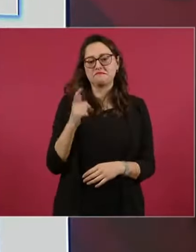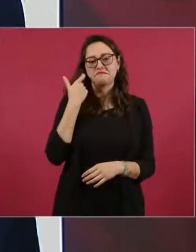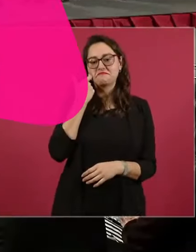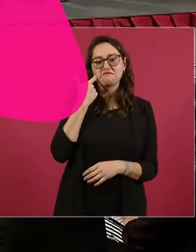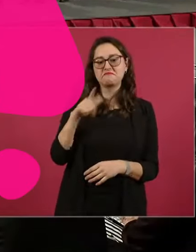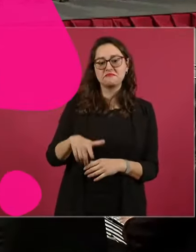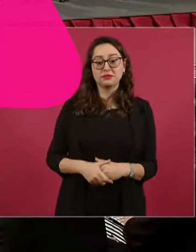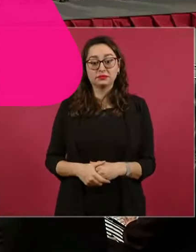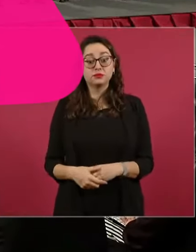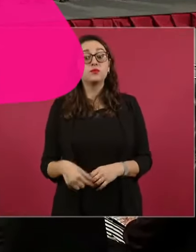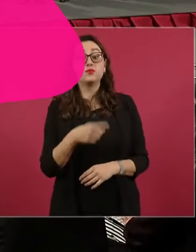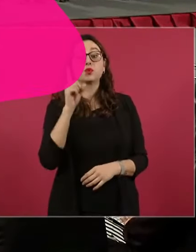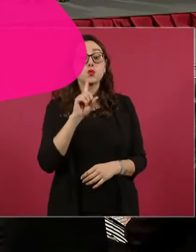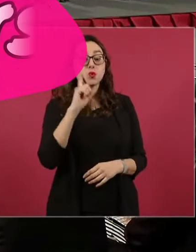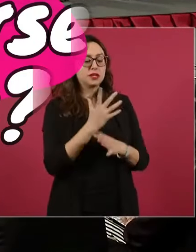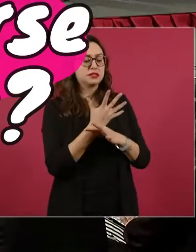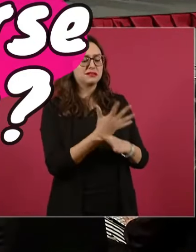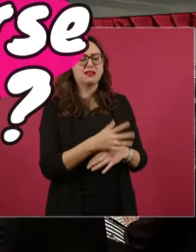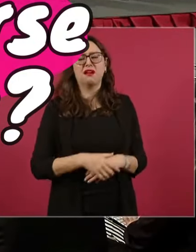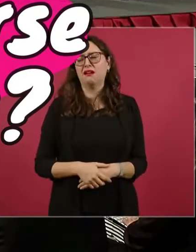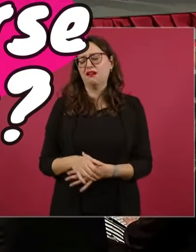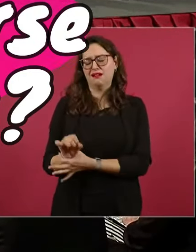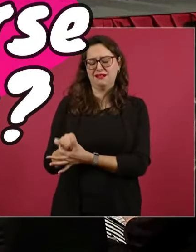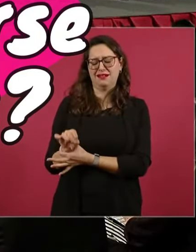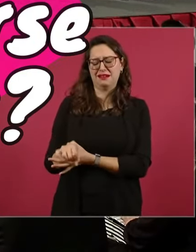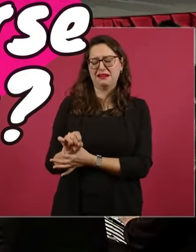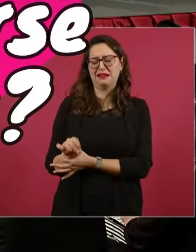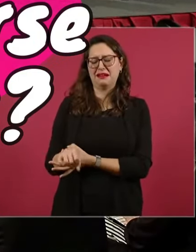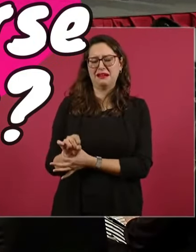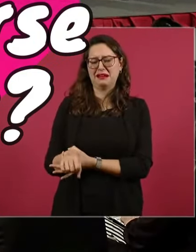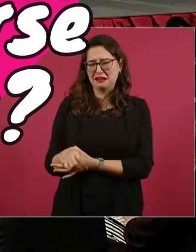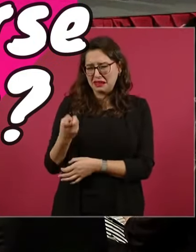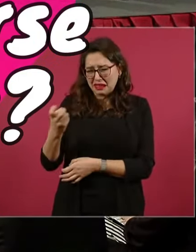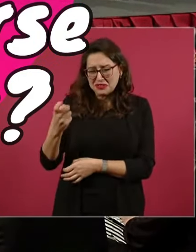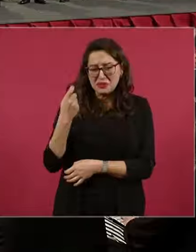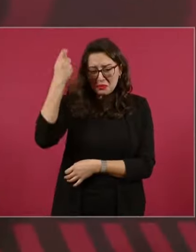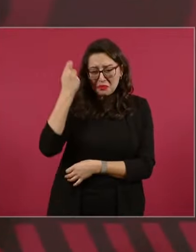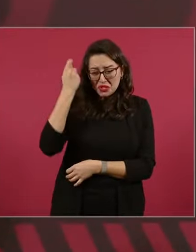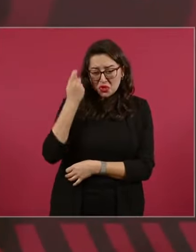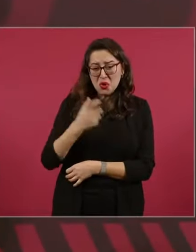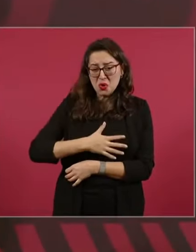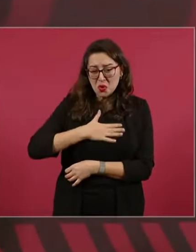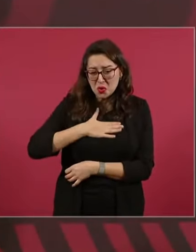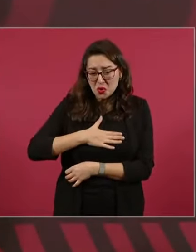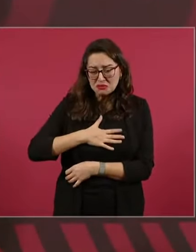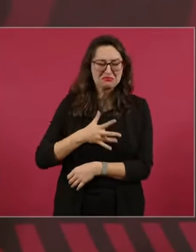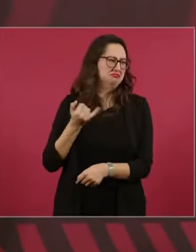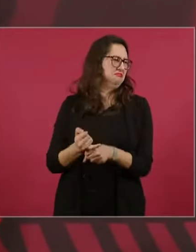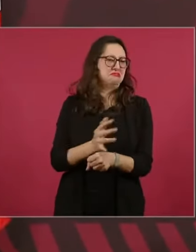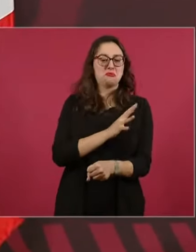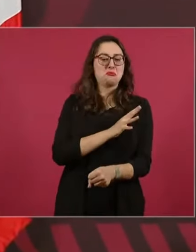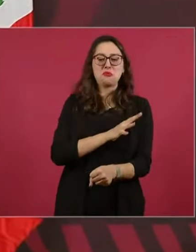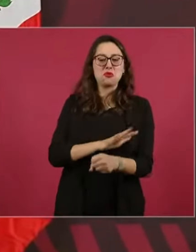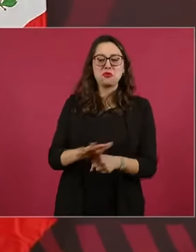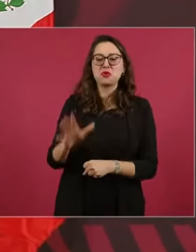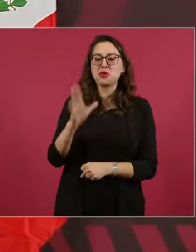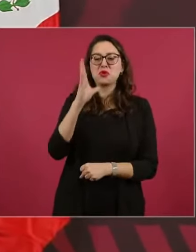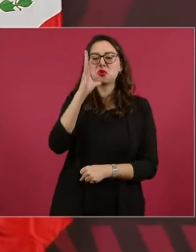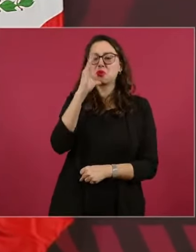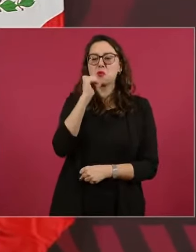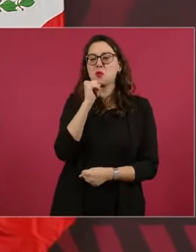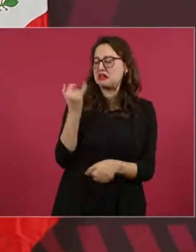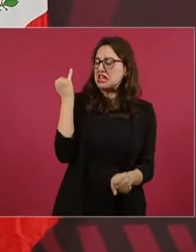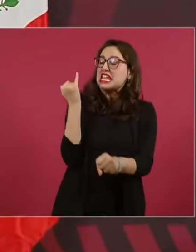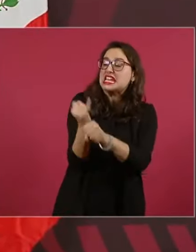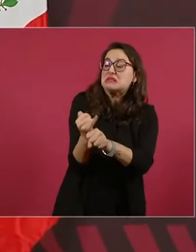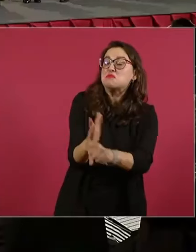Pero me llama mucho la atención la señora, dice, ah, eso no existe, es decir, porque no hay forma de pagar de esa manera, no hay forma,